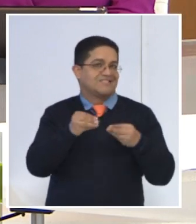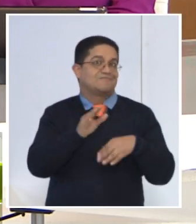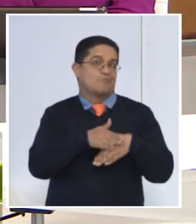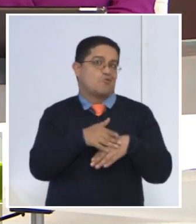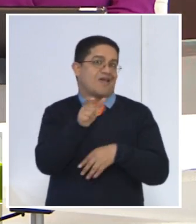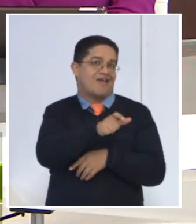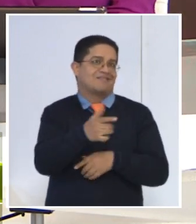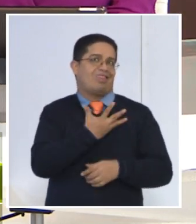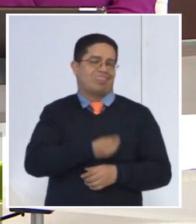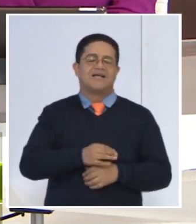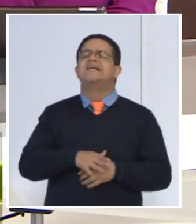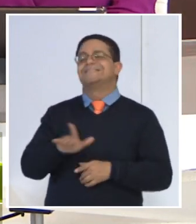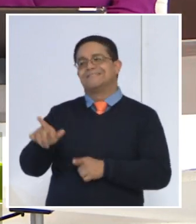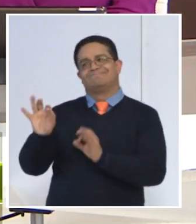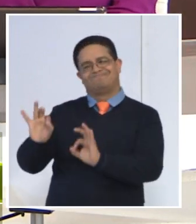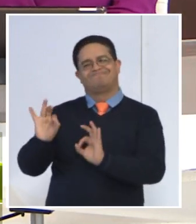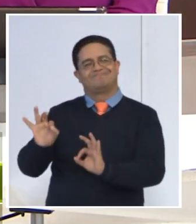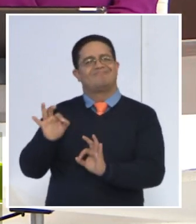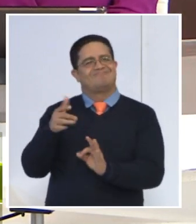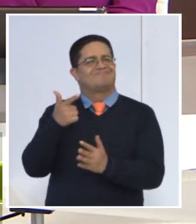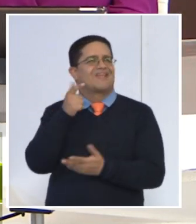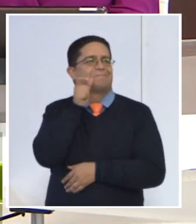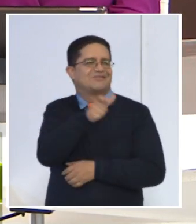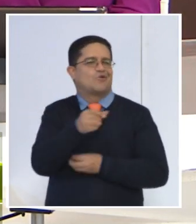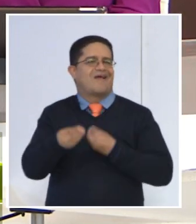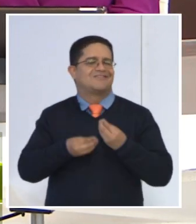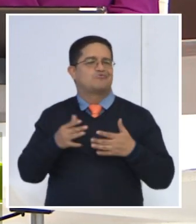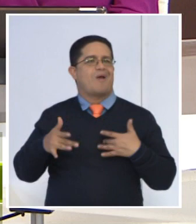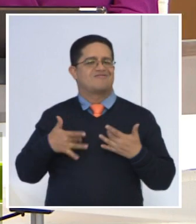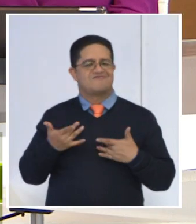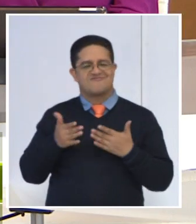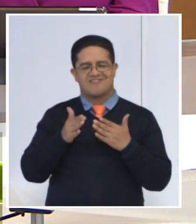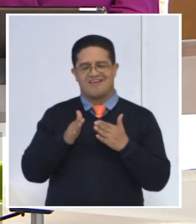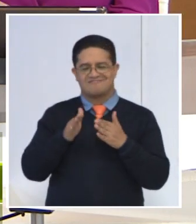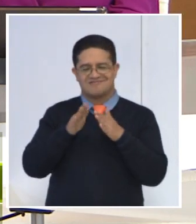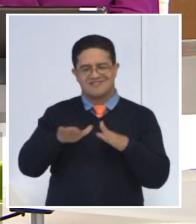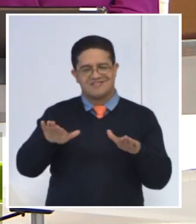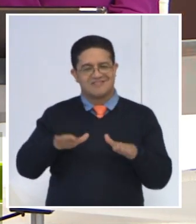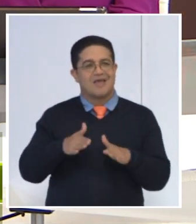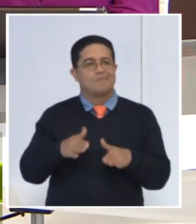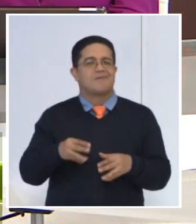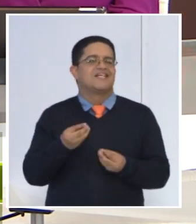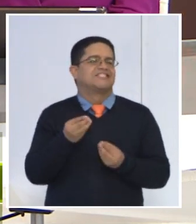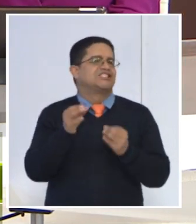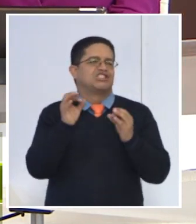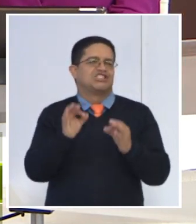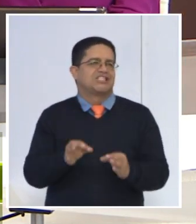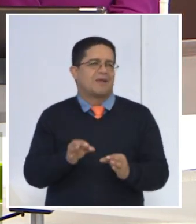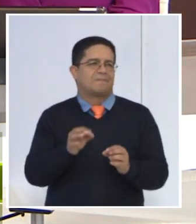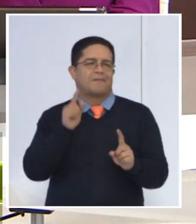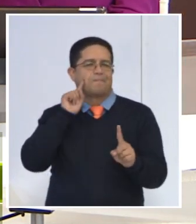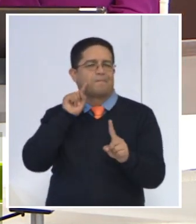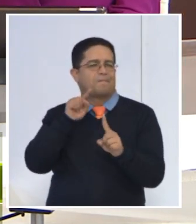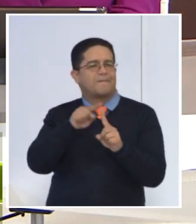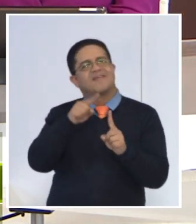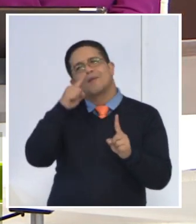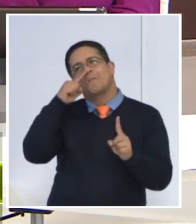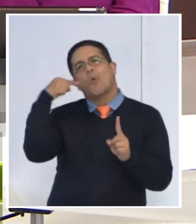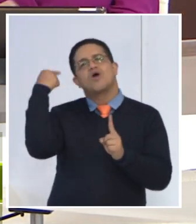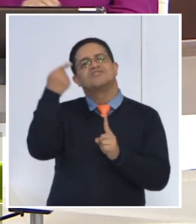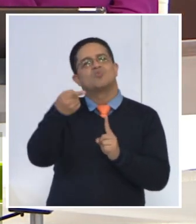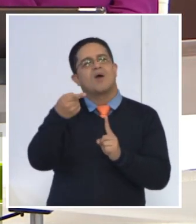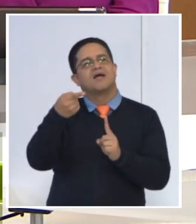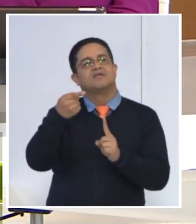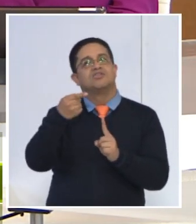le ha pasado que de repente haciendo algún tipo de actividad navideña siempre coloca algún tipo de meta y ha tenido esta